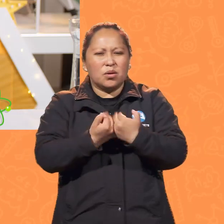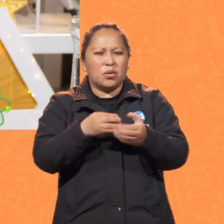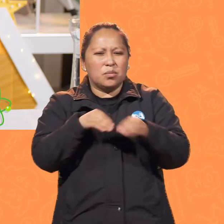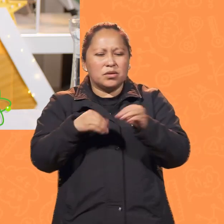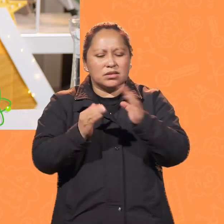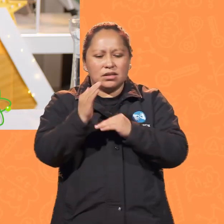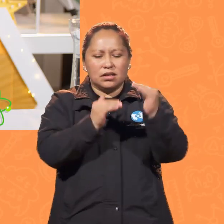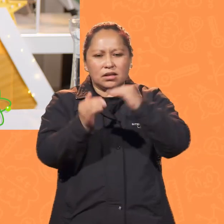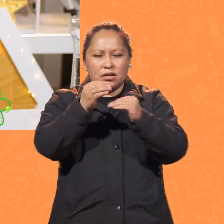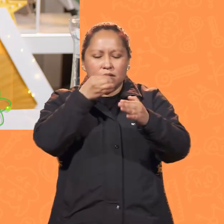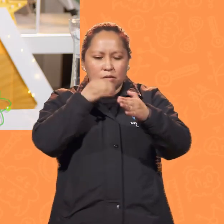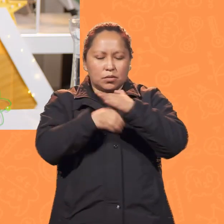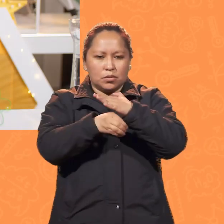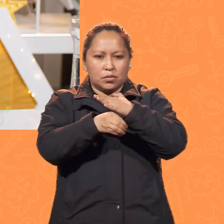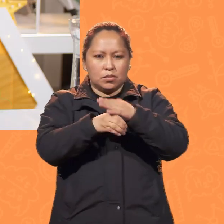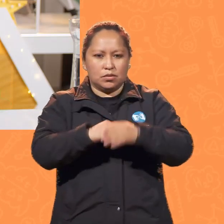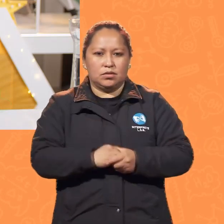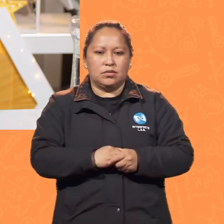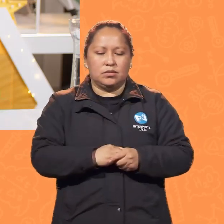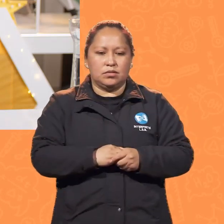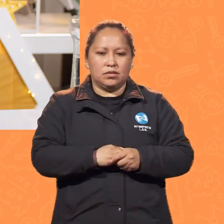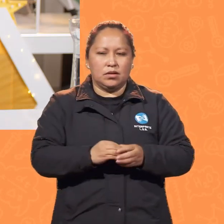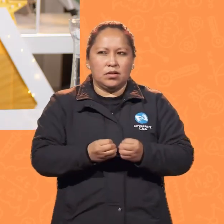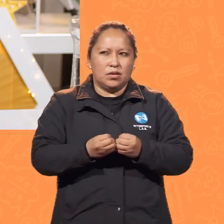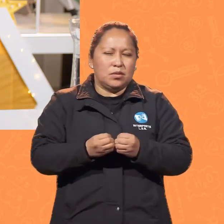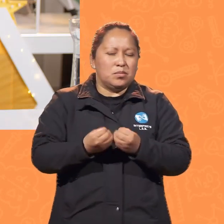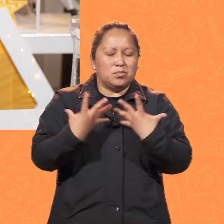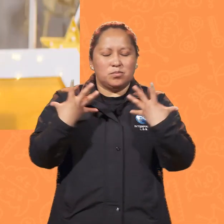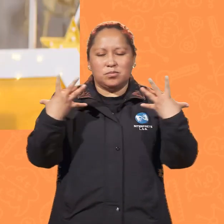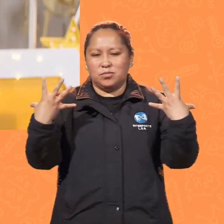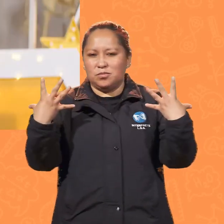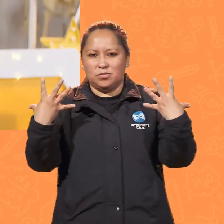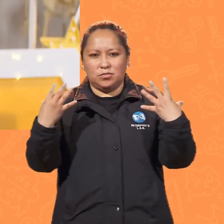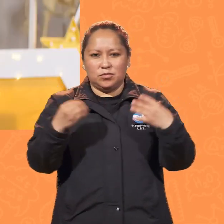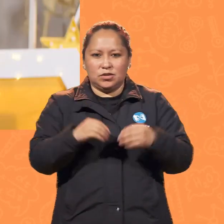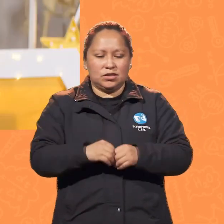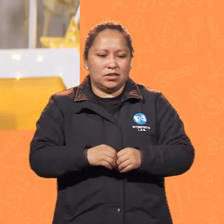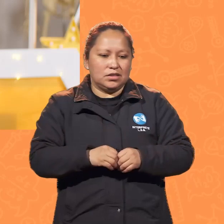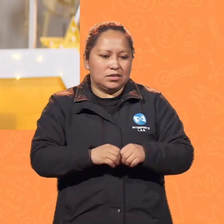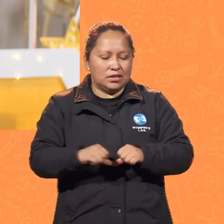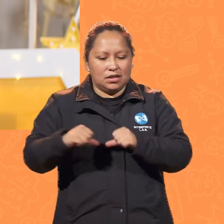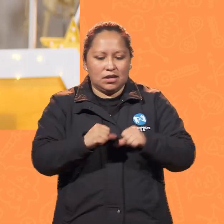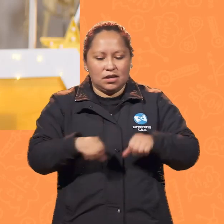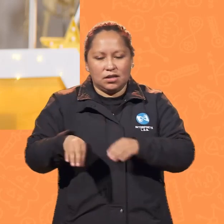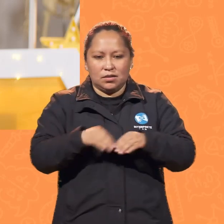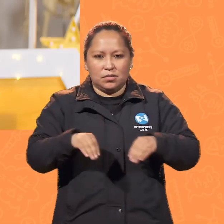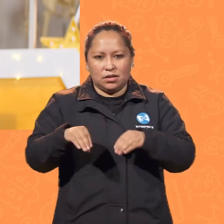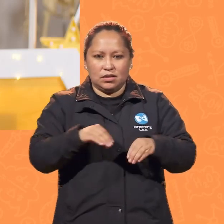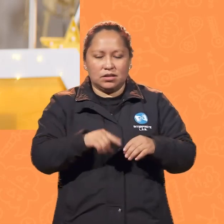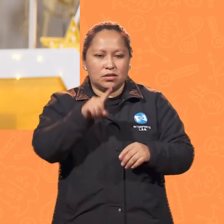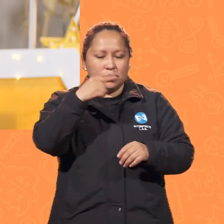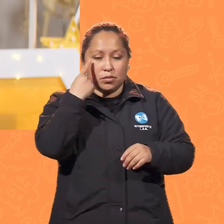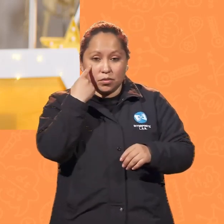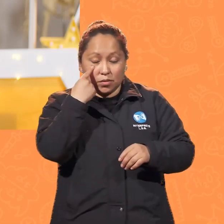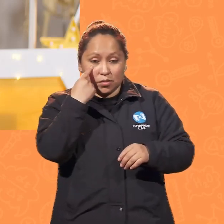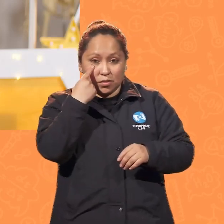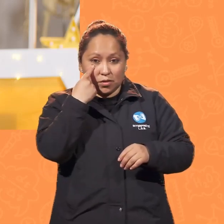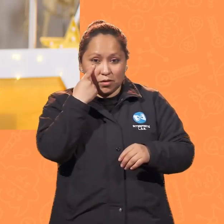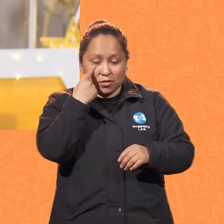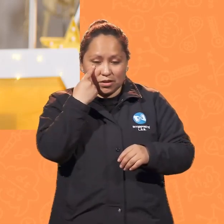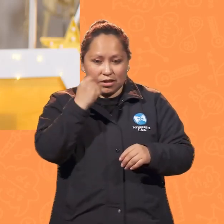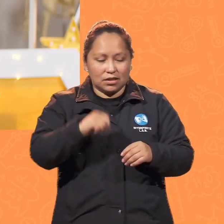y ponte manos a la obra. Existen varias formas de hacerlo. Conocerás cómo se aprovecha la energía renovable